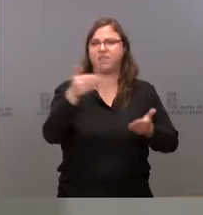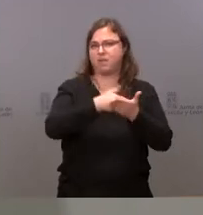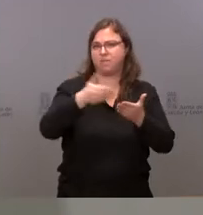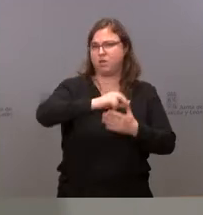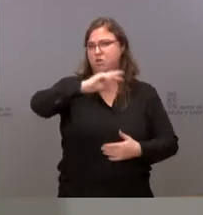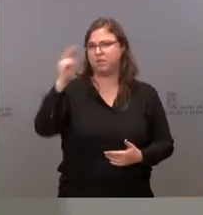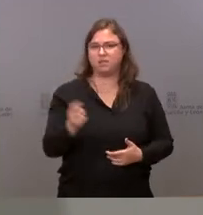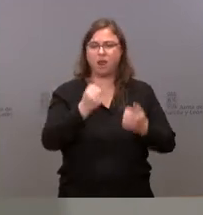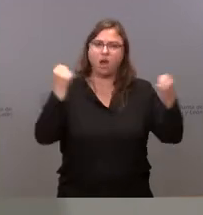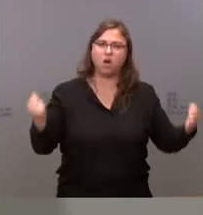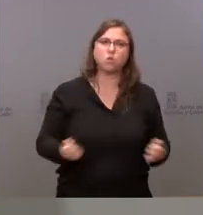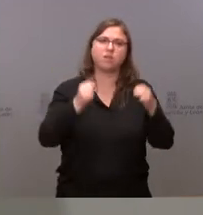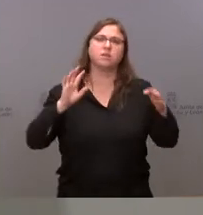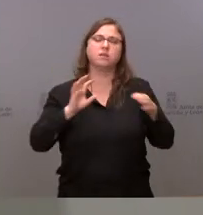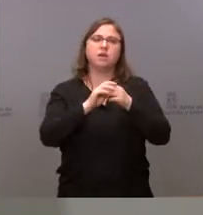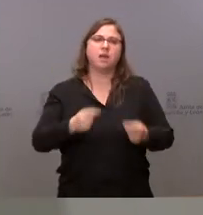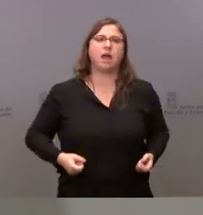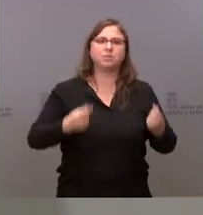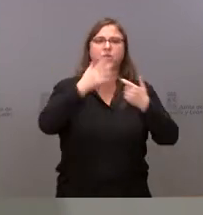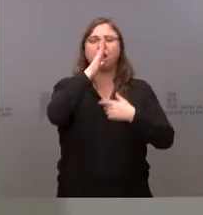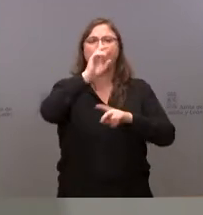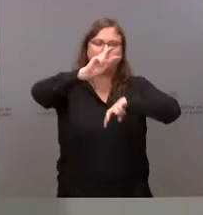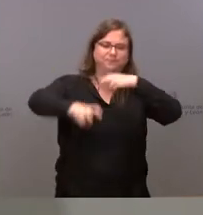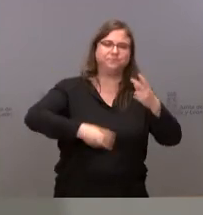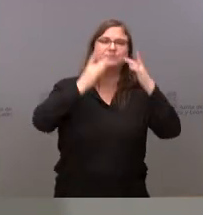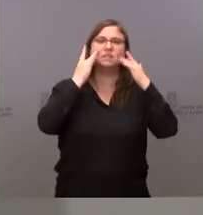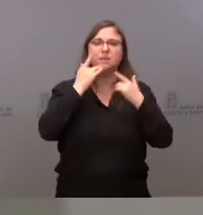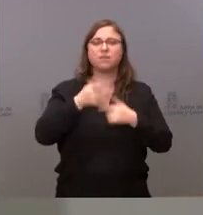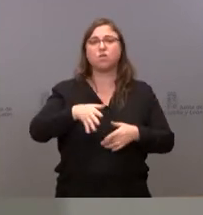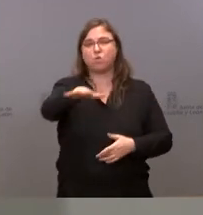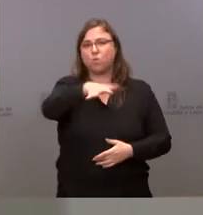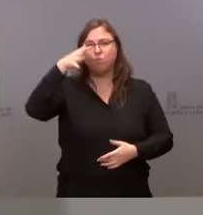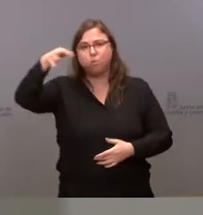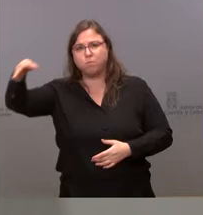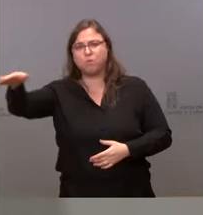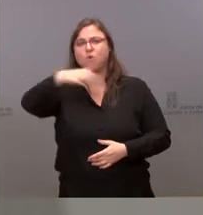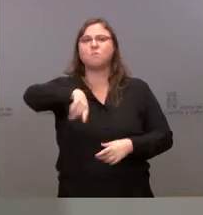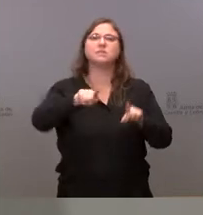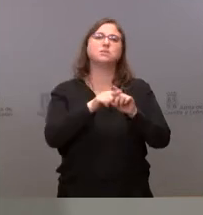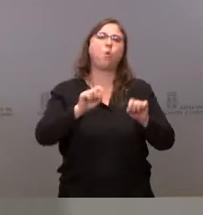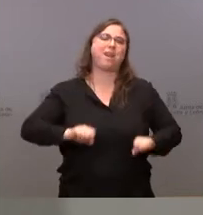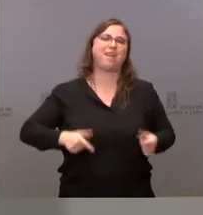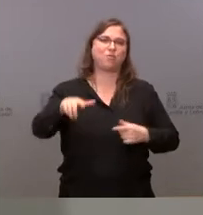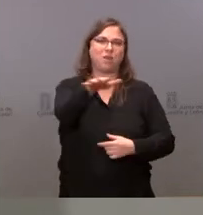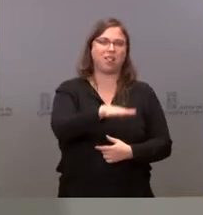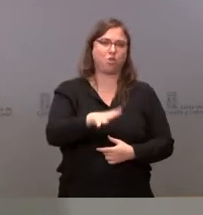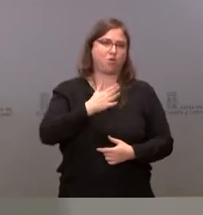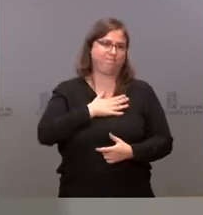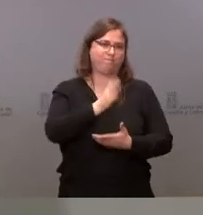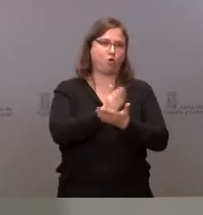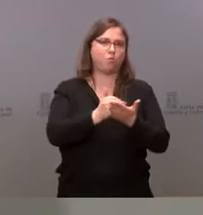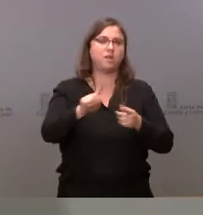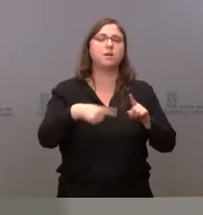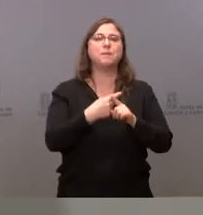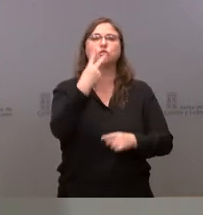diversas actuaciones en materia de abastecimiento y depuración de aguas residuales en varios municipios y espacios naturales de la comunidad y 2